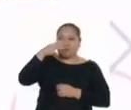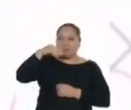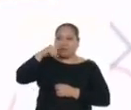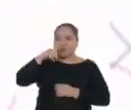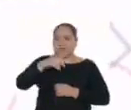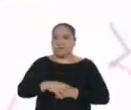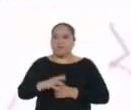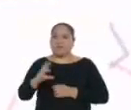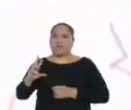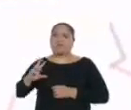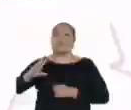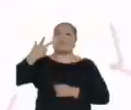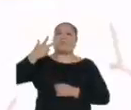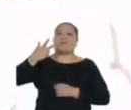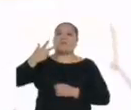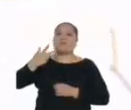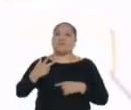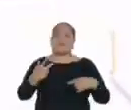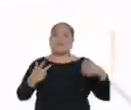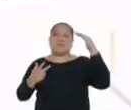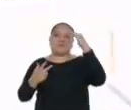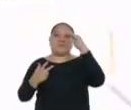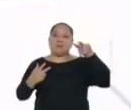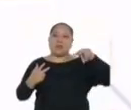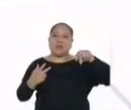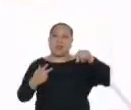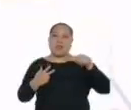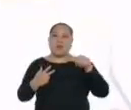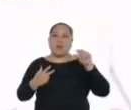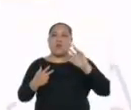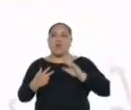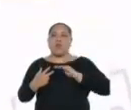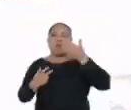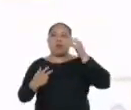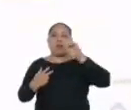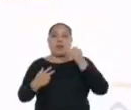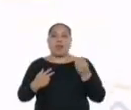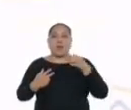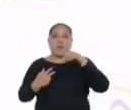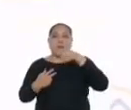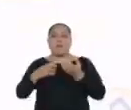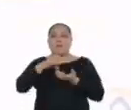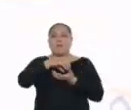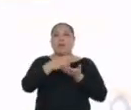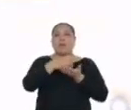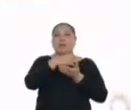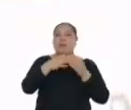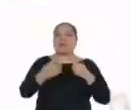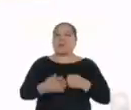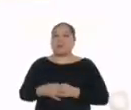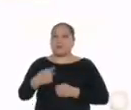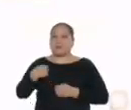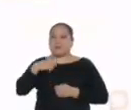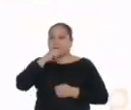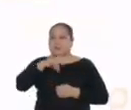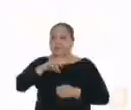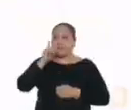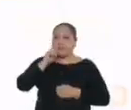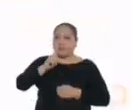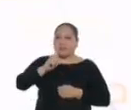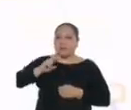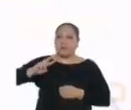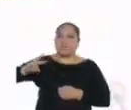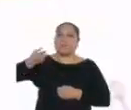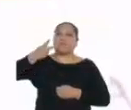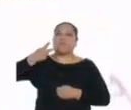tiene el triple de vitamina C que el limón y la mandarina. Yo digo que en un mililitro de zumo de perejil